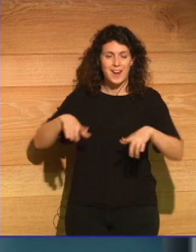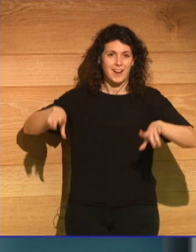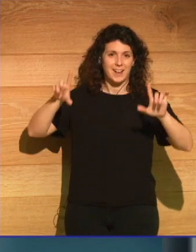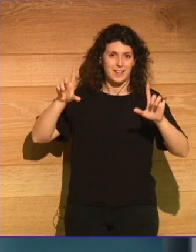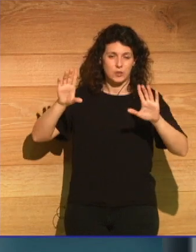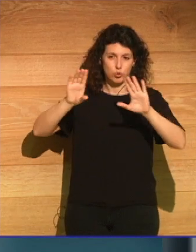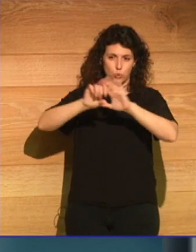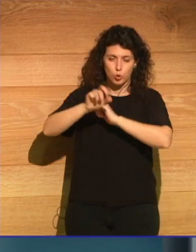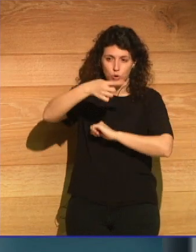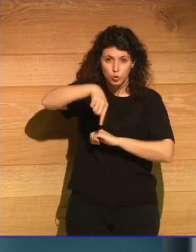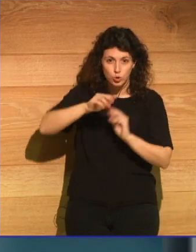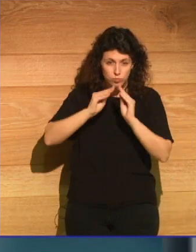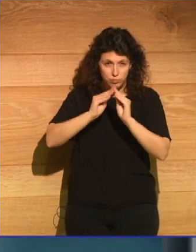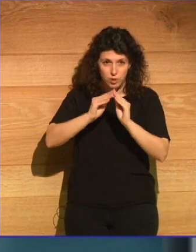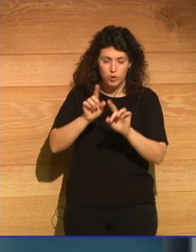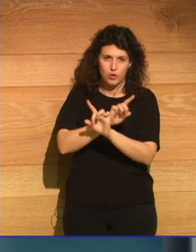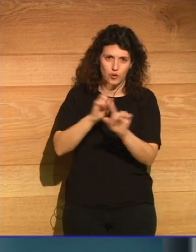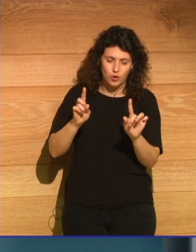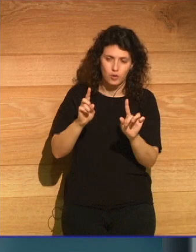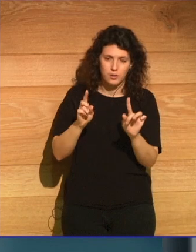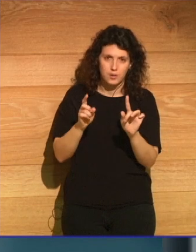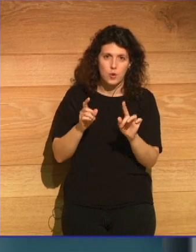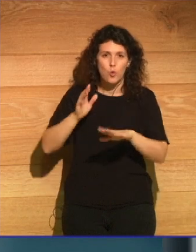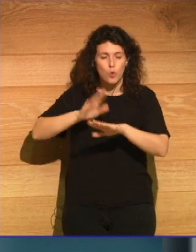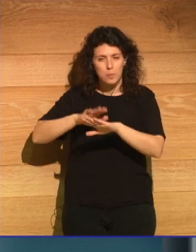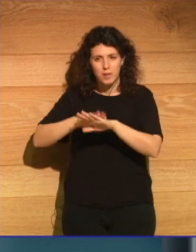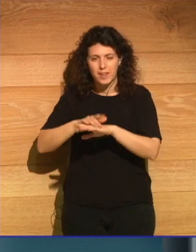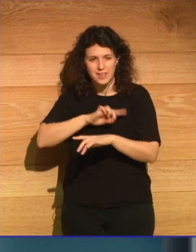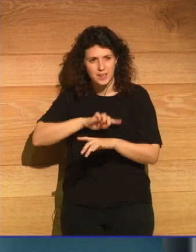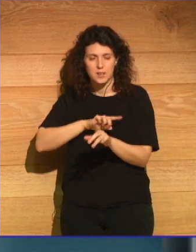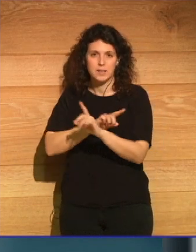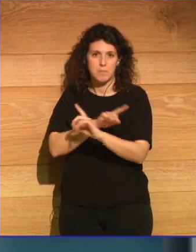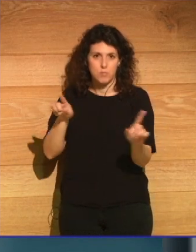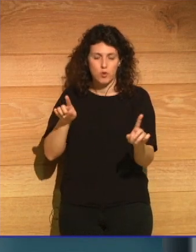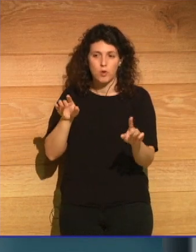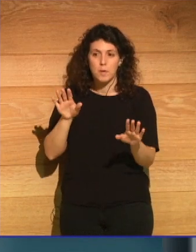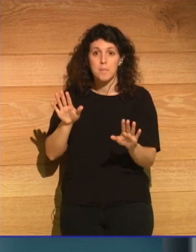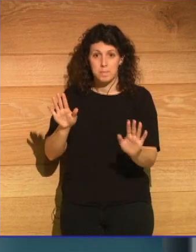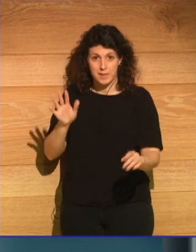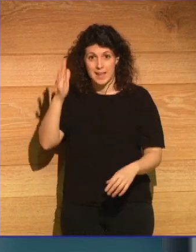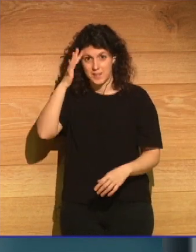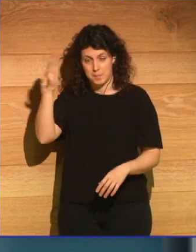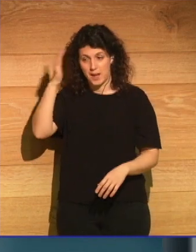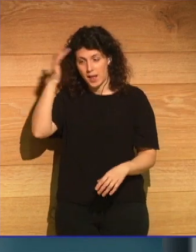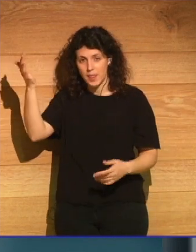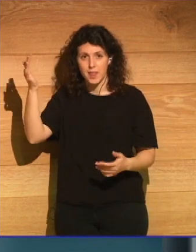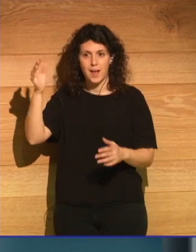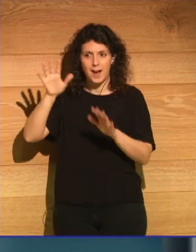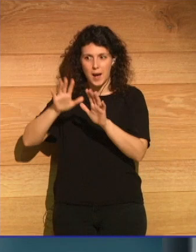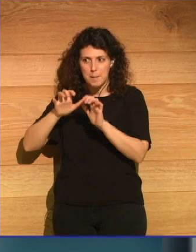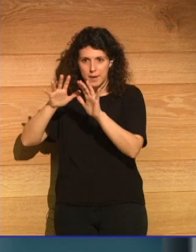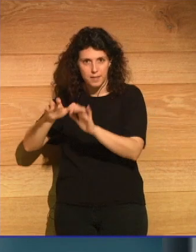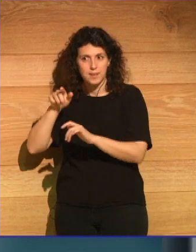construyendo. No se trata de sentir culpabilidad, sino de la esperanza, de aprender